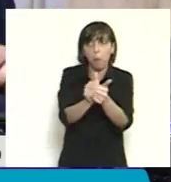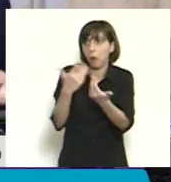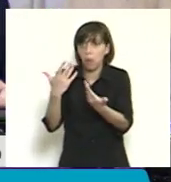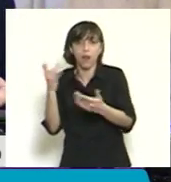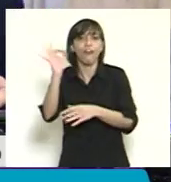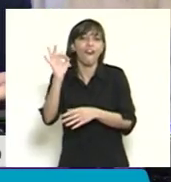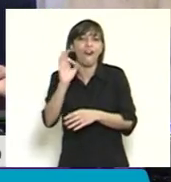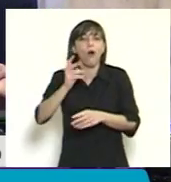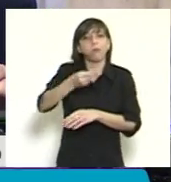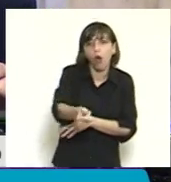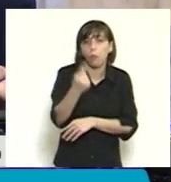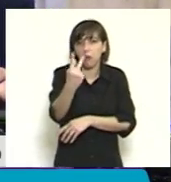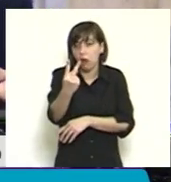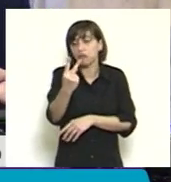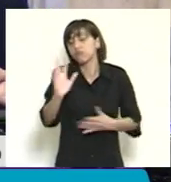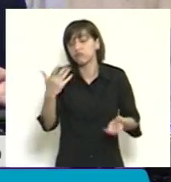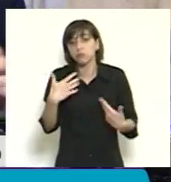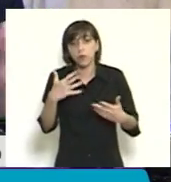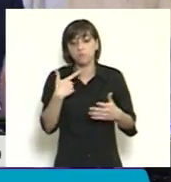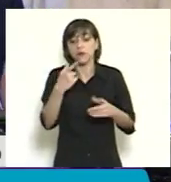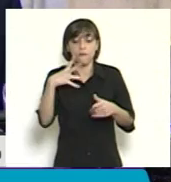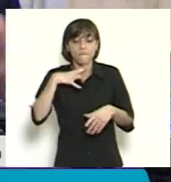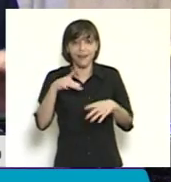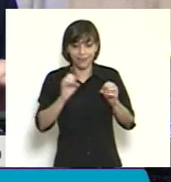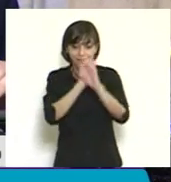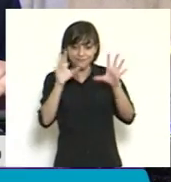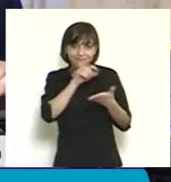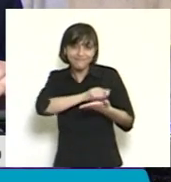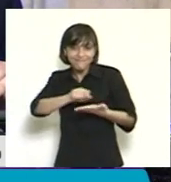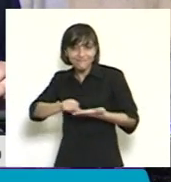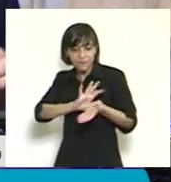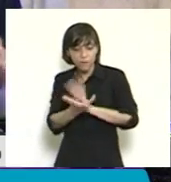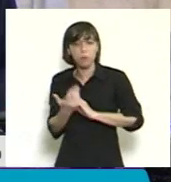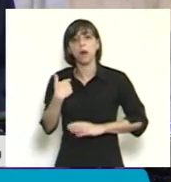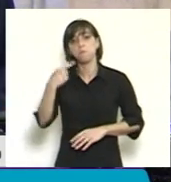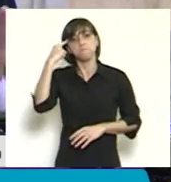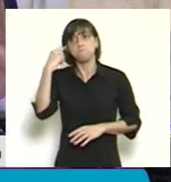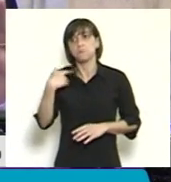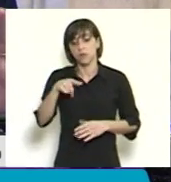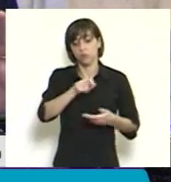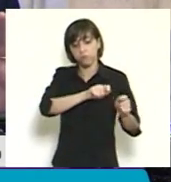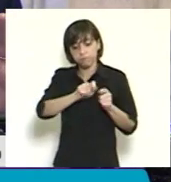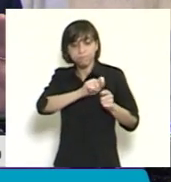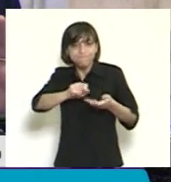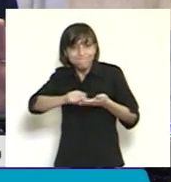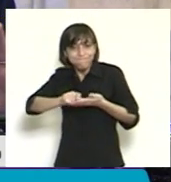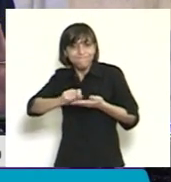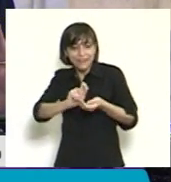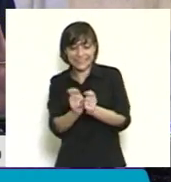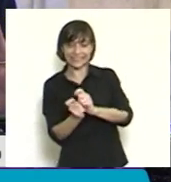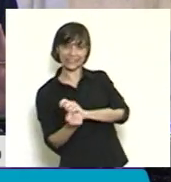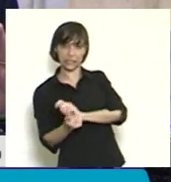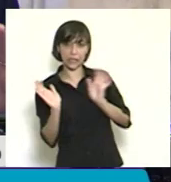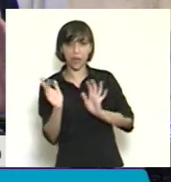capítulo que viene de la ley de gobierno de la ciudad, que busca dar transparencia, que nos parece que está fenómeno, y que simplemente nos encontramos acá en